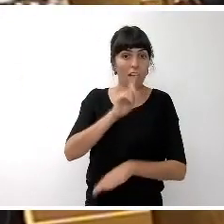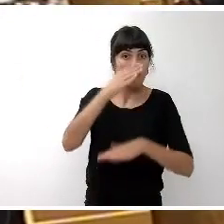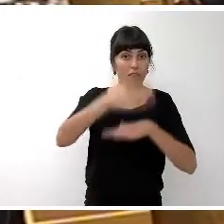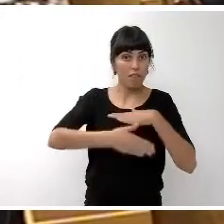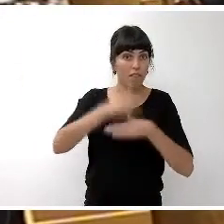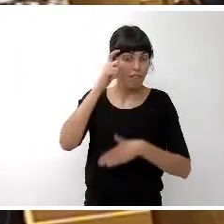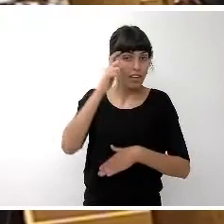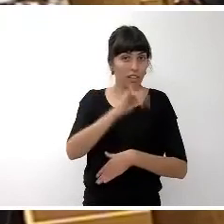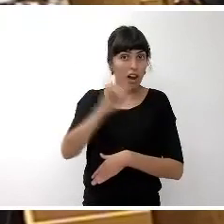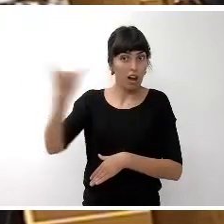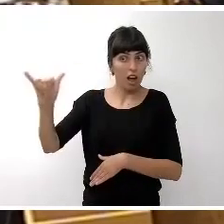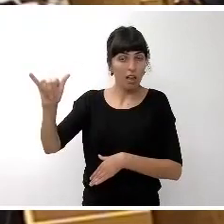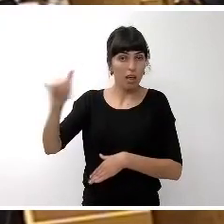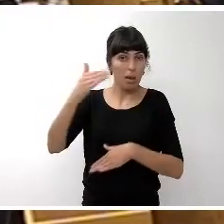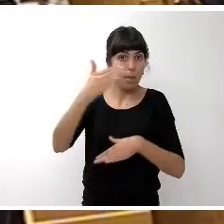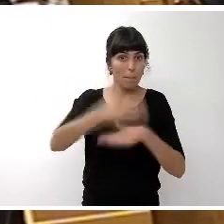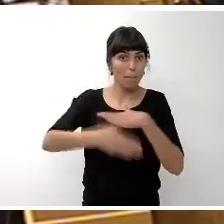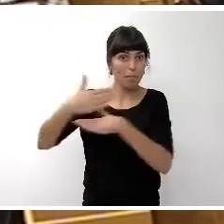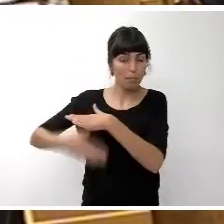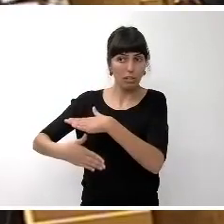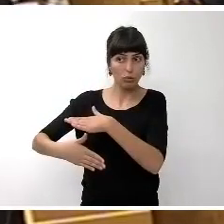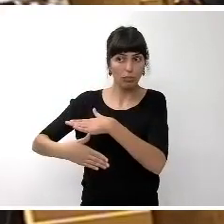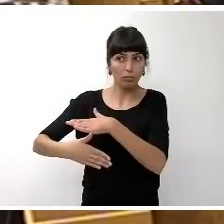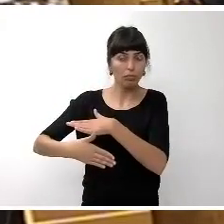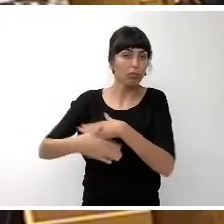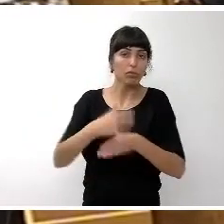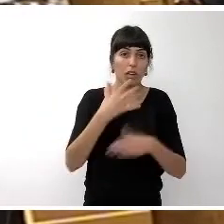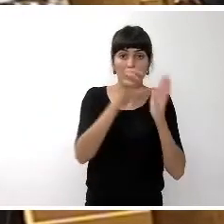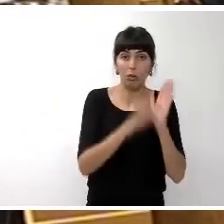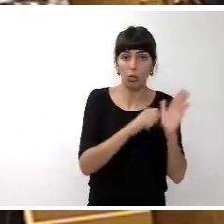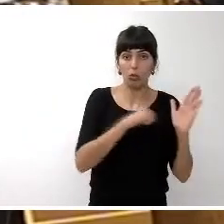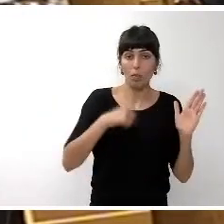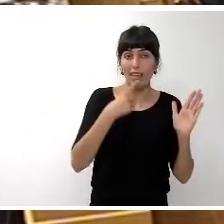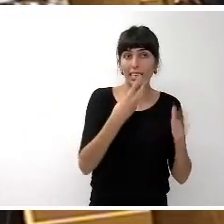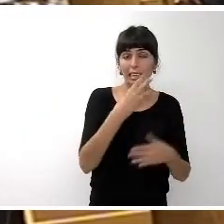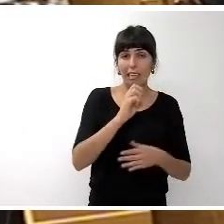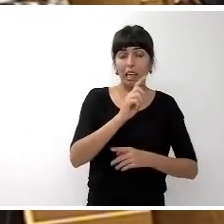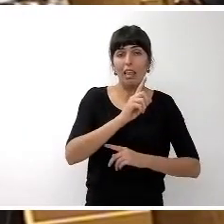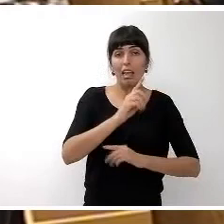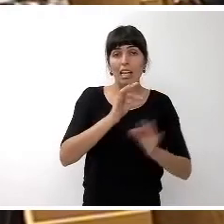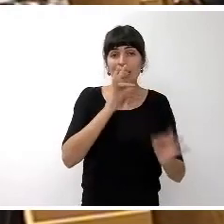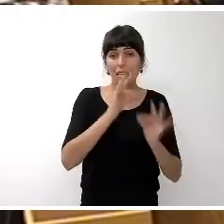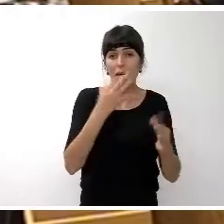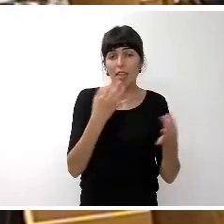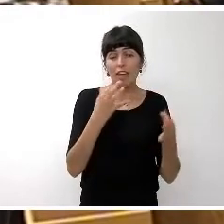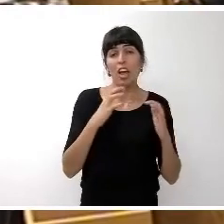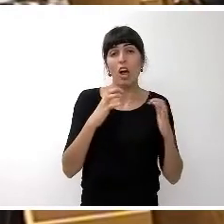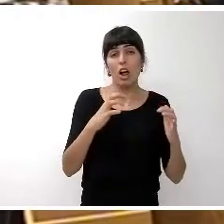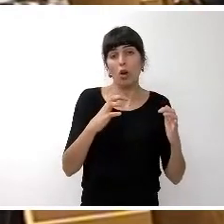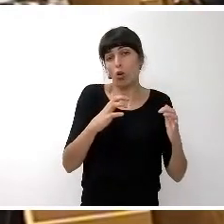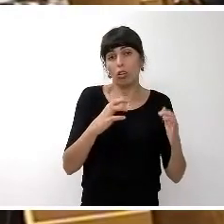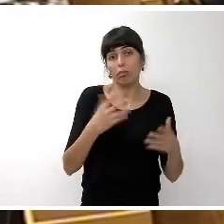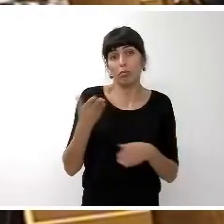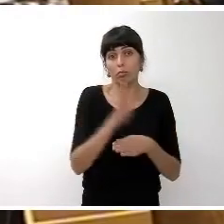cuales los plazos que establece por un lado la constitución y el Estado de Autonomía es el 30 de septiembre que tienen que presentar las cortes el Estado su presupuesto